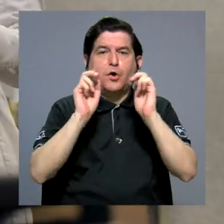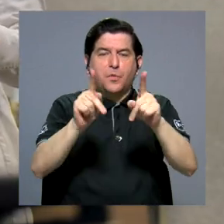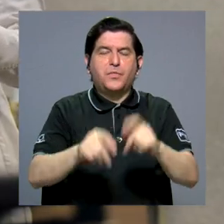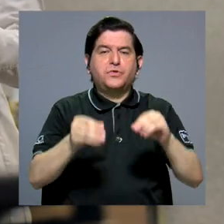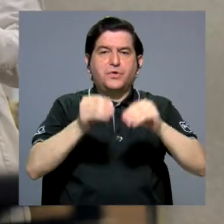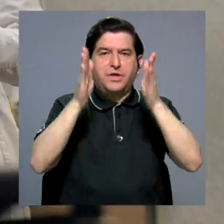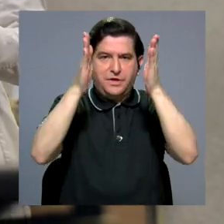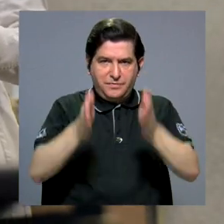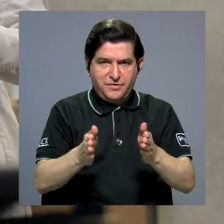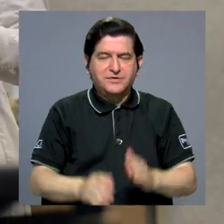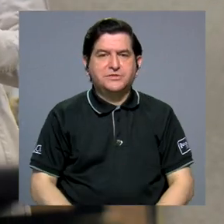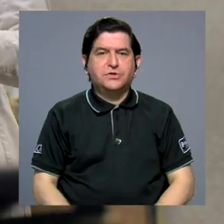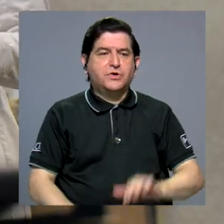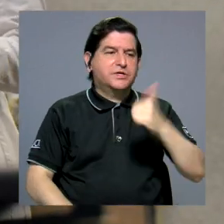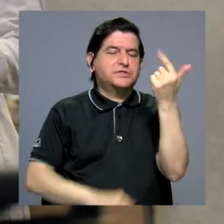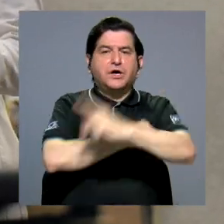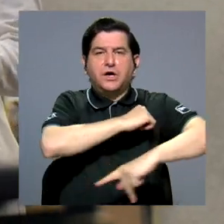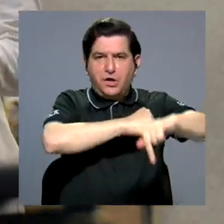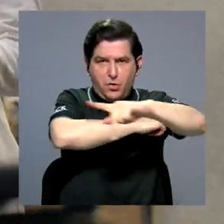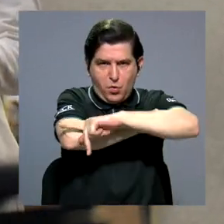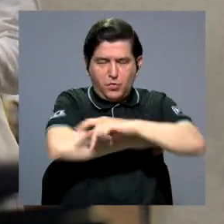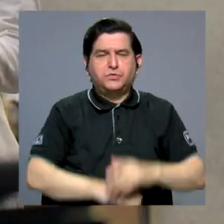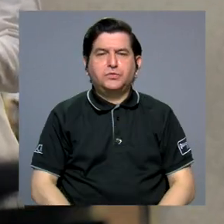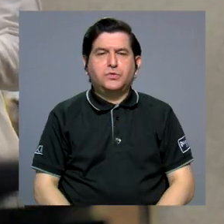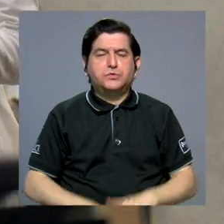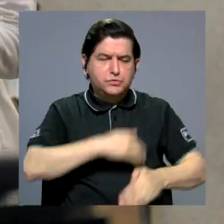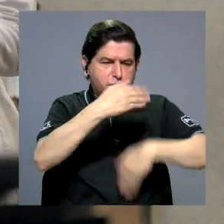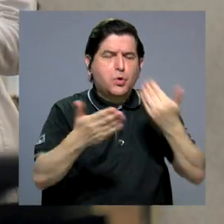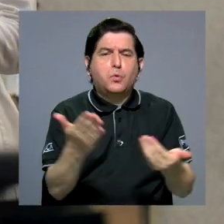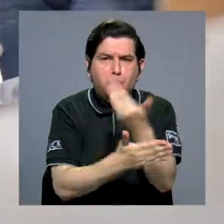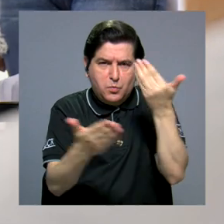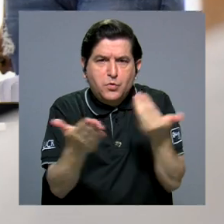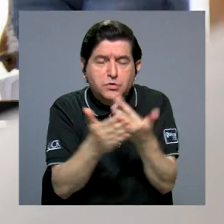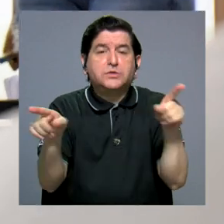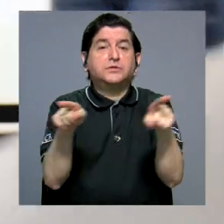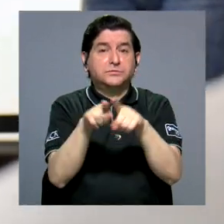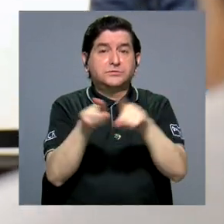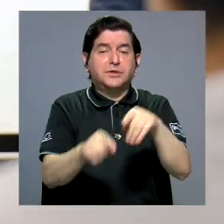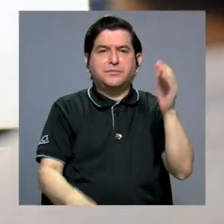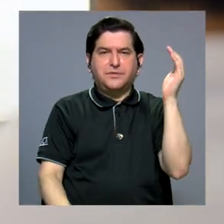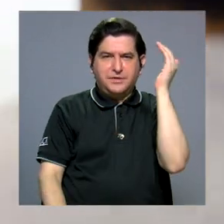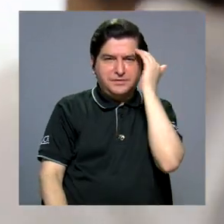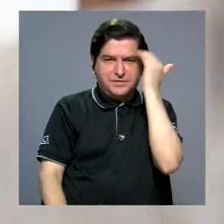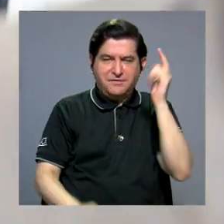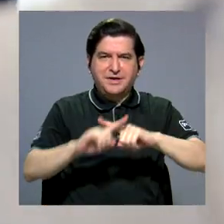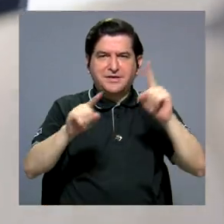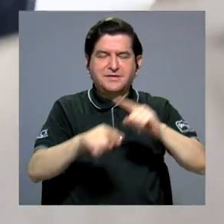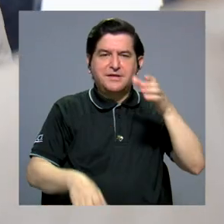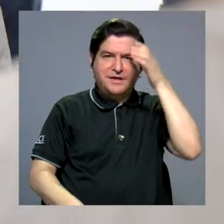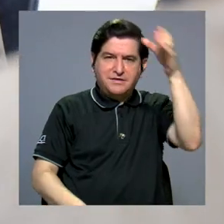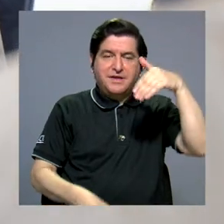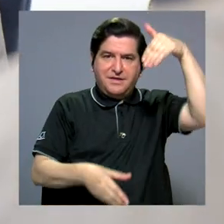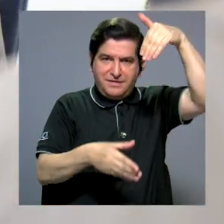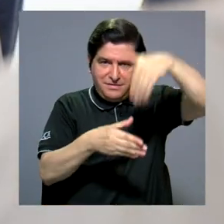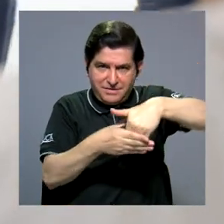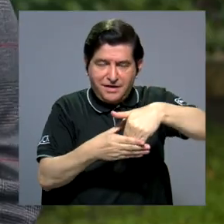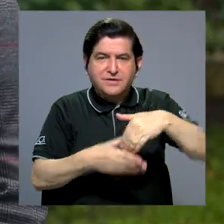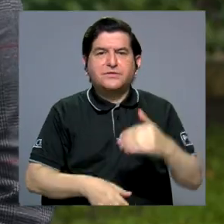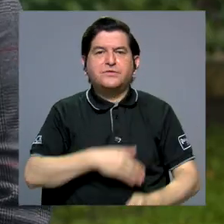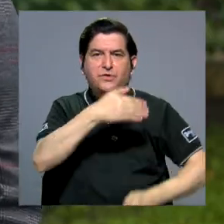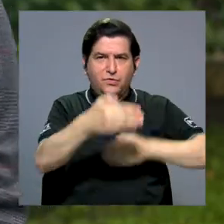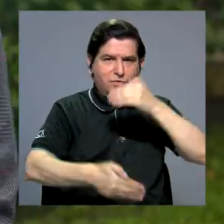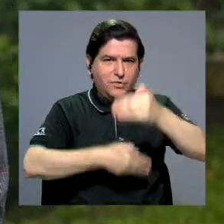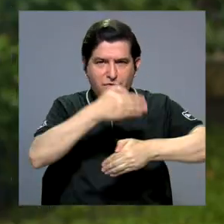posibilidad de que docentes puedan estar en otros países, tener procesos de actualización y también conocer de otras culturas dentro de la inmersión